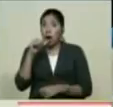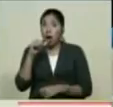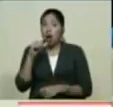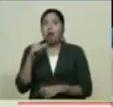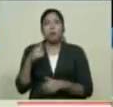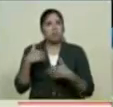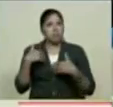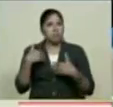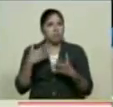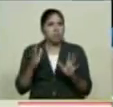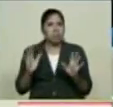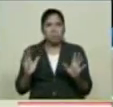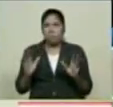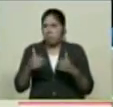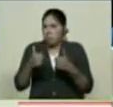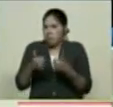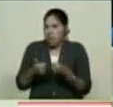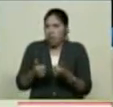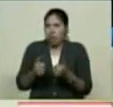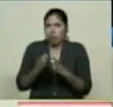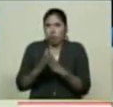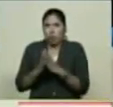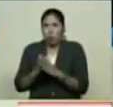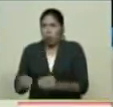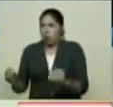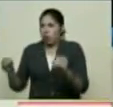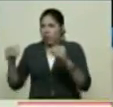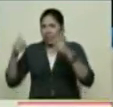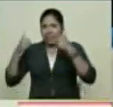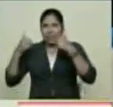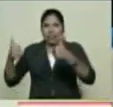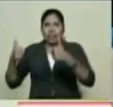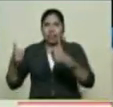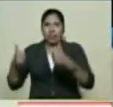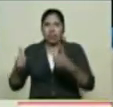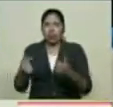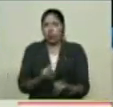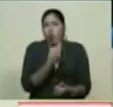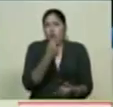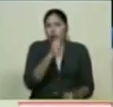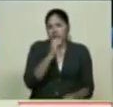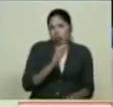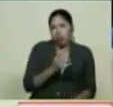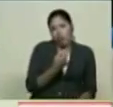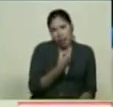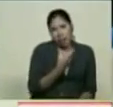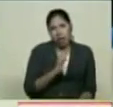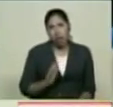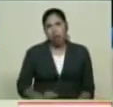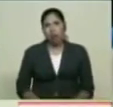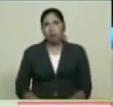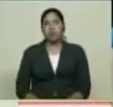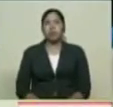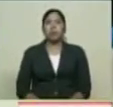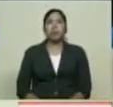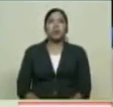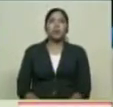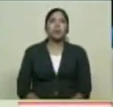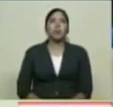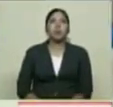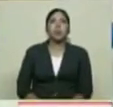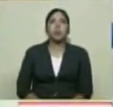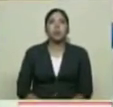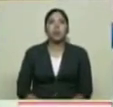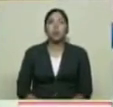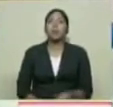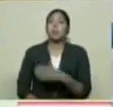Y más nada pues Pero de resto Se llevó con toda normalidad También me debe por supuesto Hablar De De lo que se